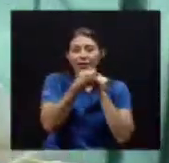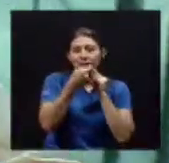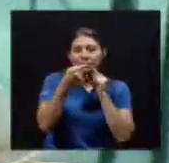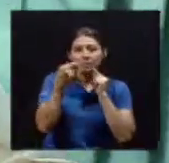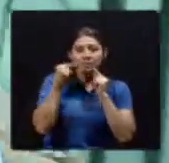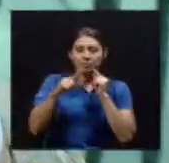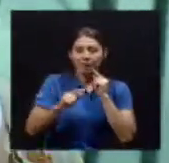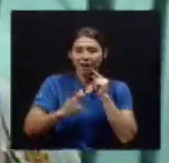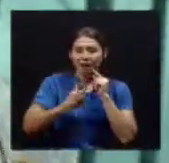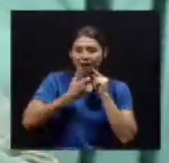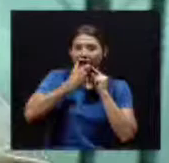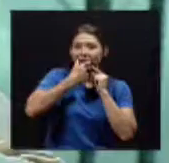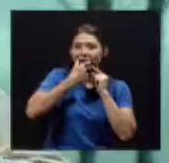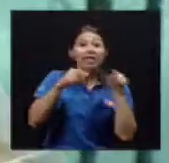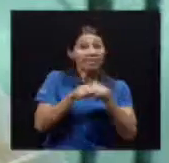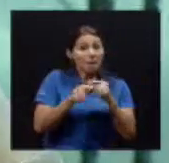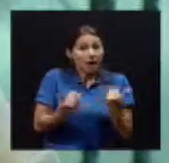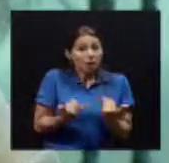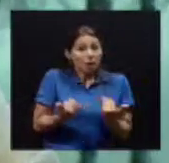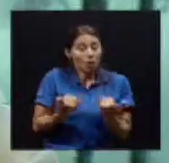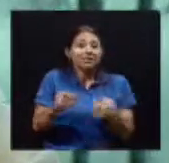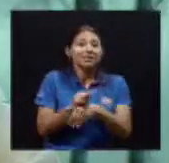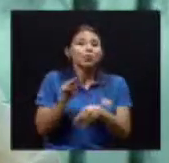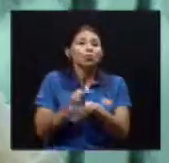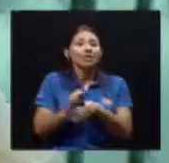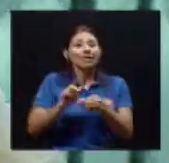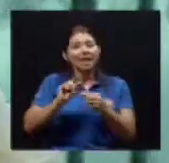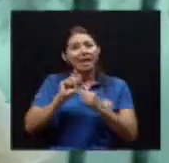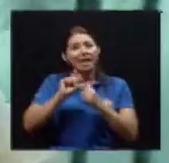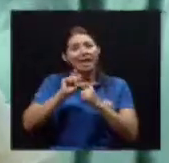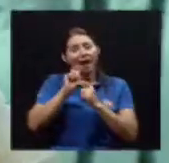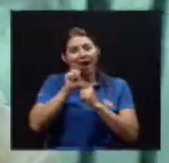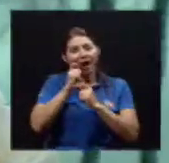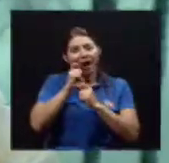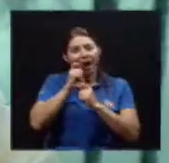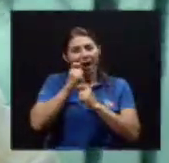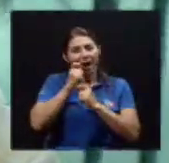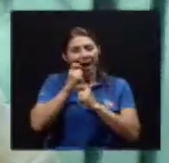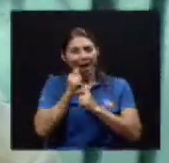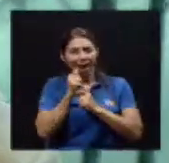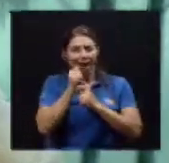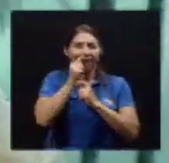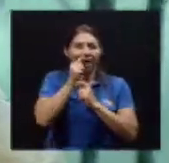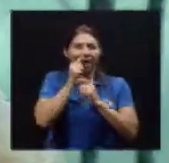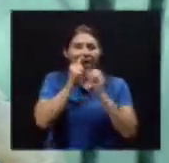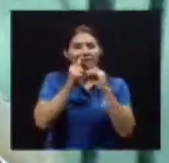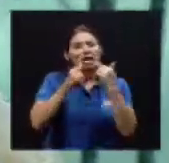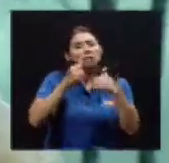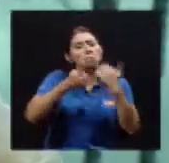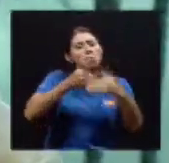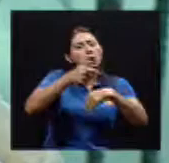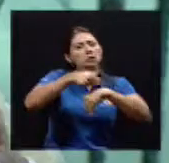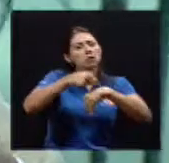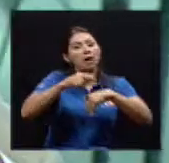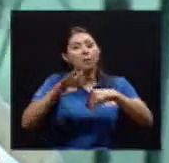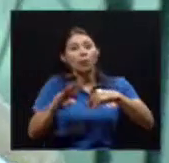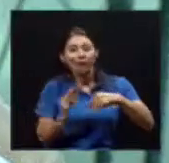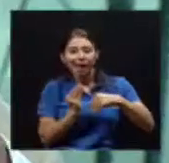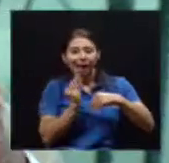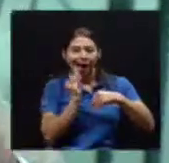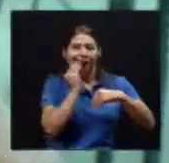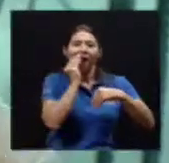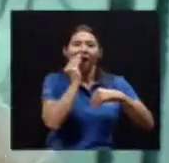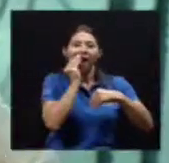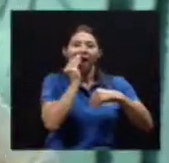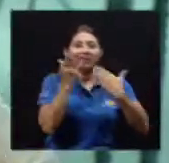los pacientes Pueden sentar Sobre esos implantes Diferentes tipos De prótesis Entonces Esas son las Digamos